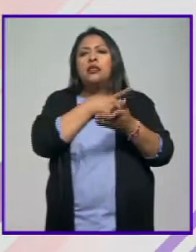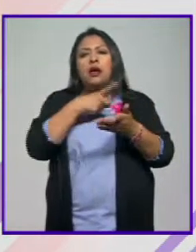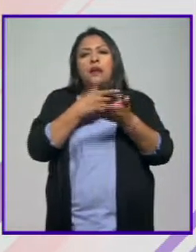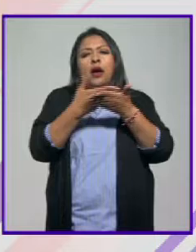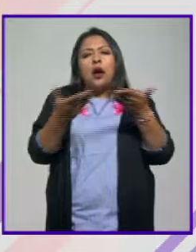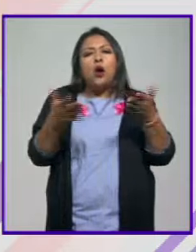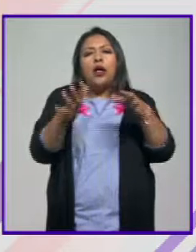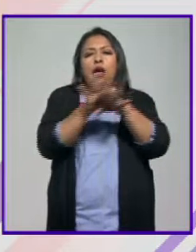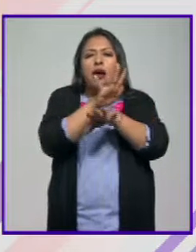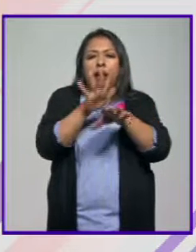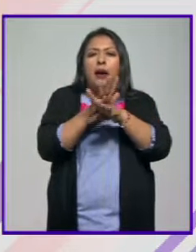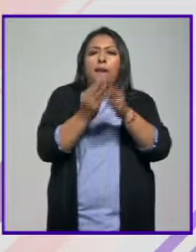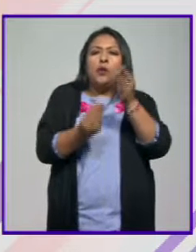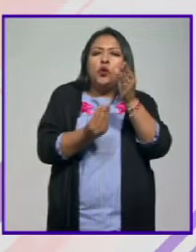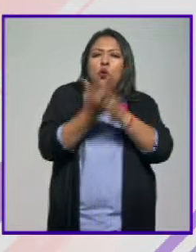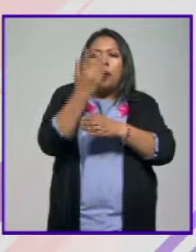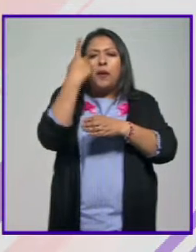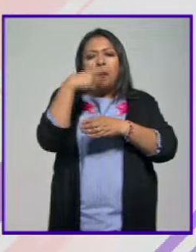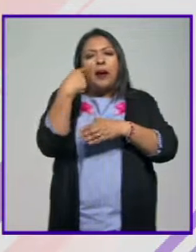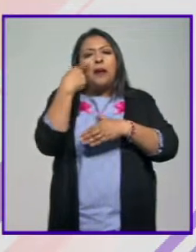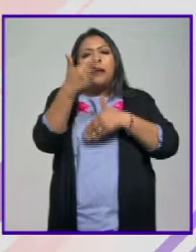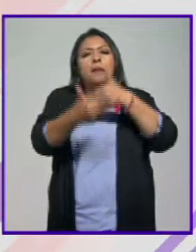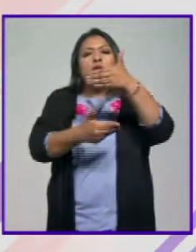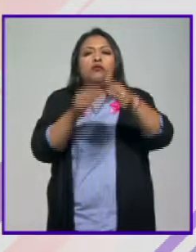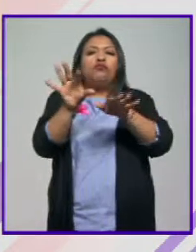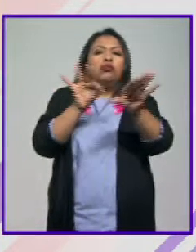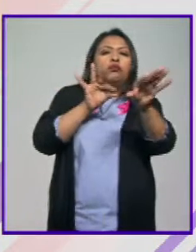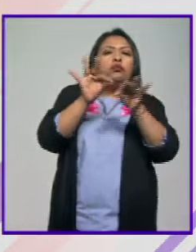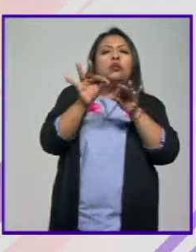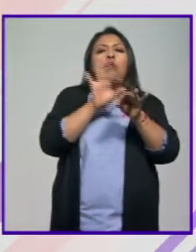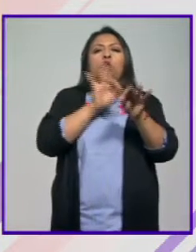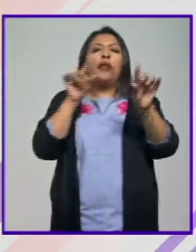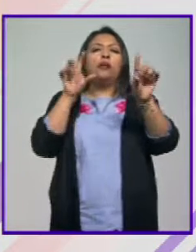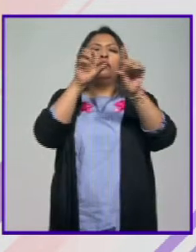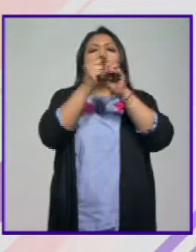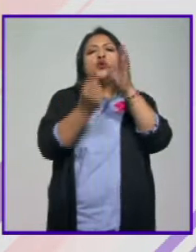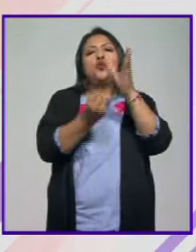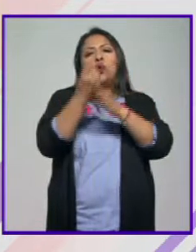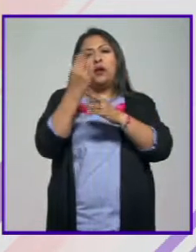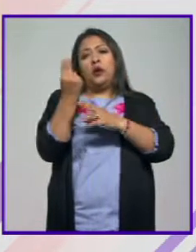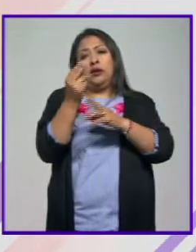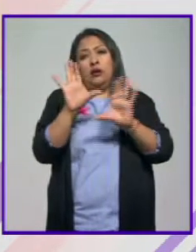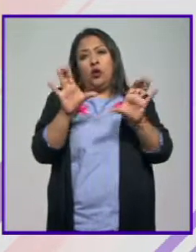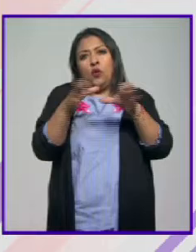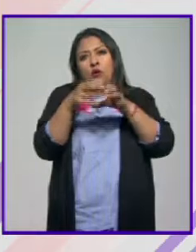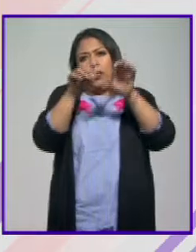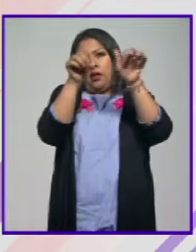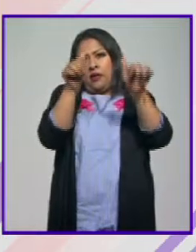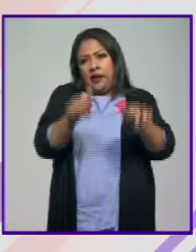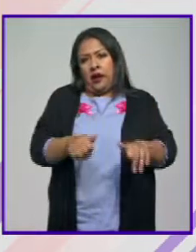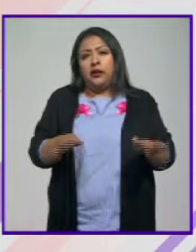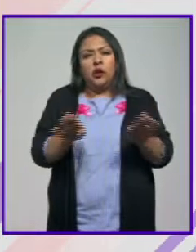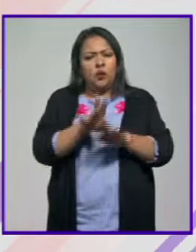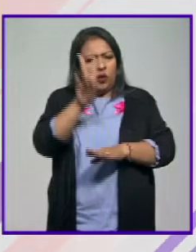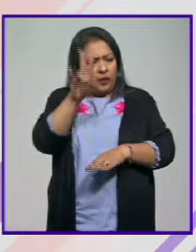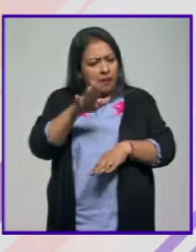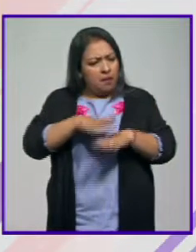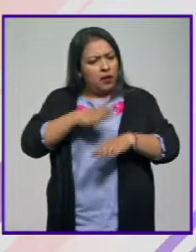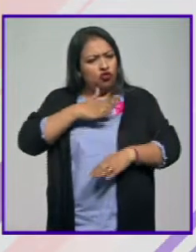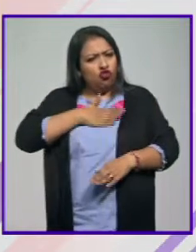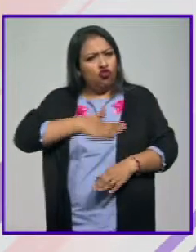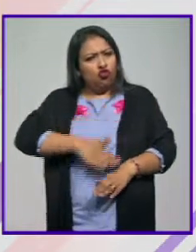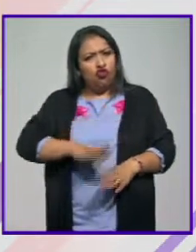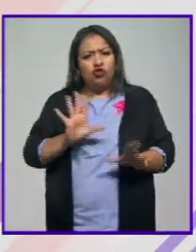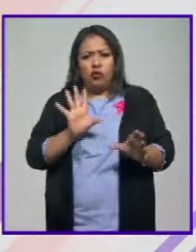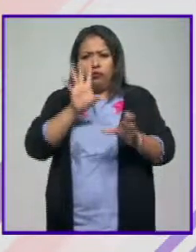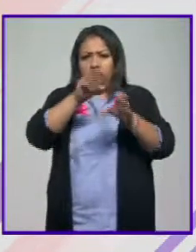nuestros procedimientos de selección para poder hacer frente a los nuevos retos y necesidades de la comunidad artística de una manera más democrática